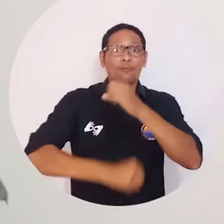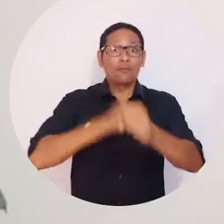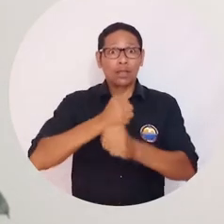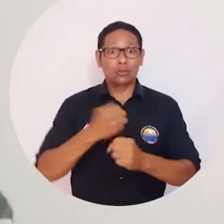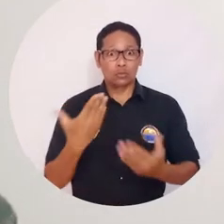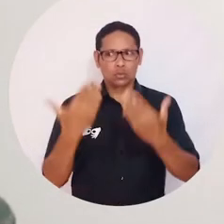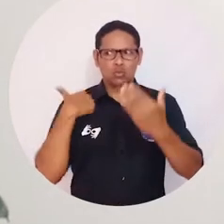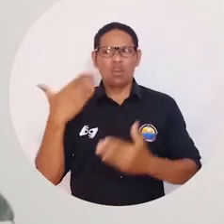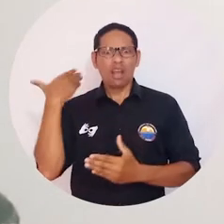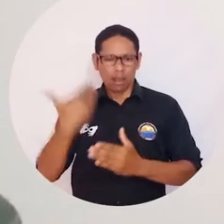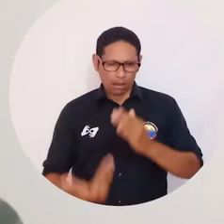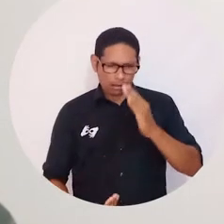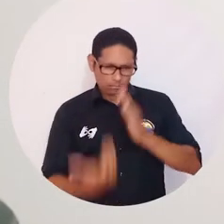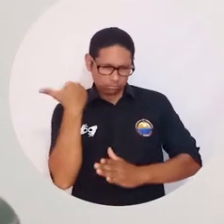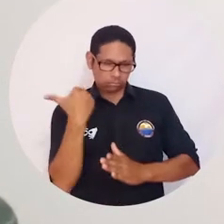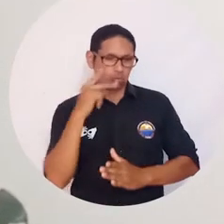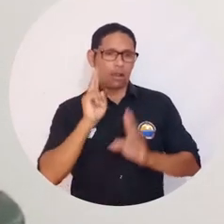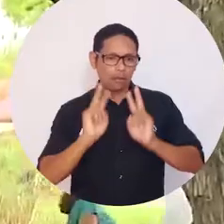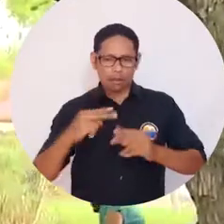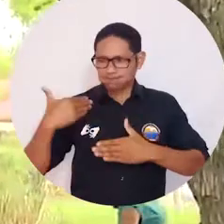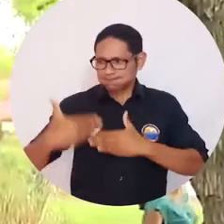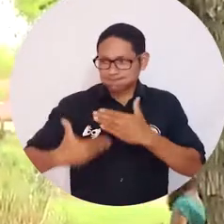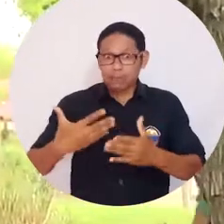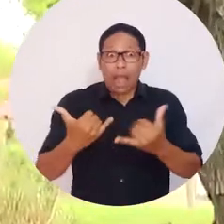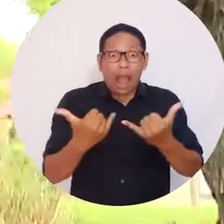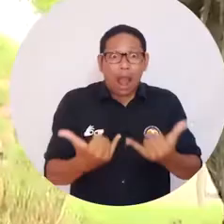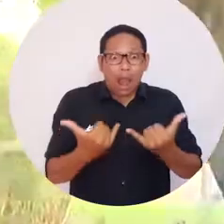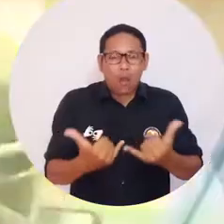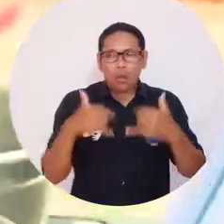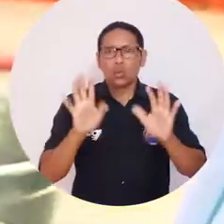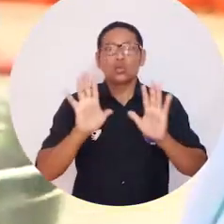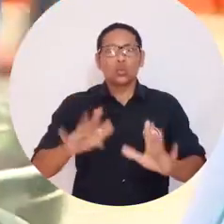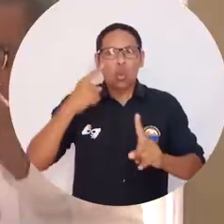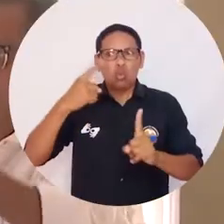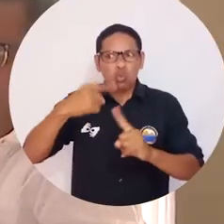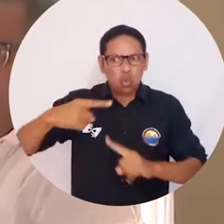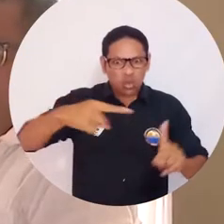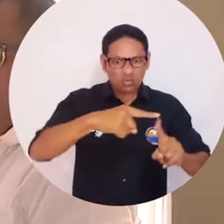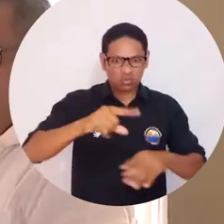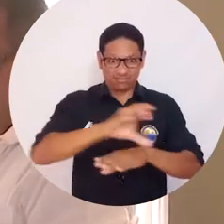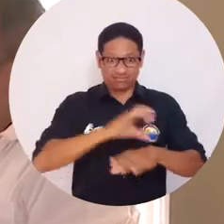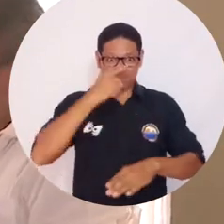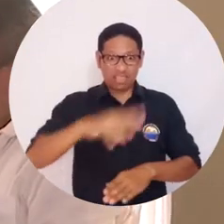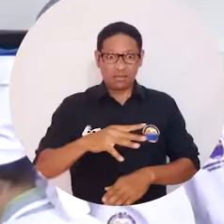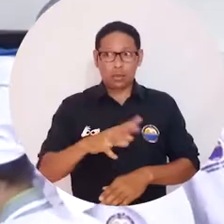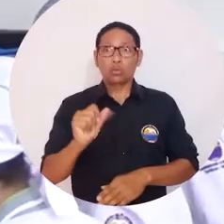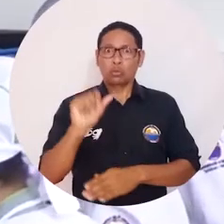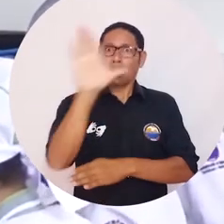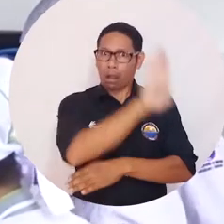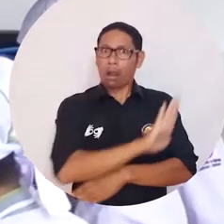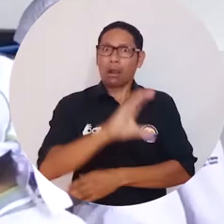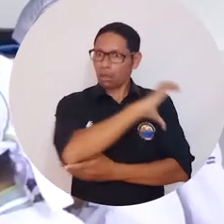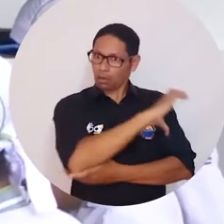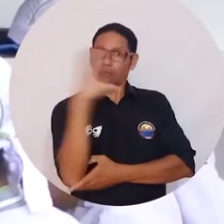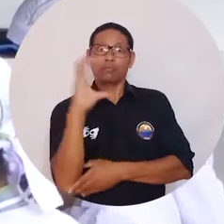maravilloso programa que he visto nacer, crecer y consolidarse hoy como uno de los referentes del turismo de nuestra ciudad y por qué no